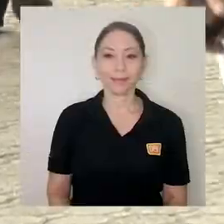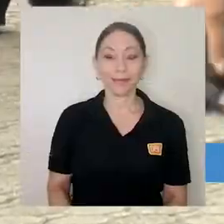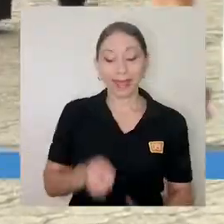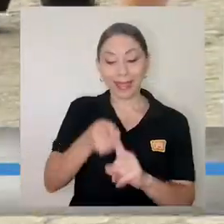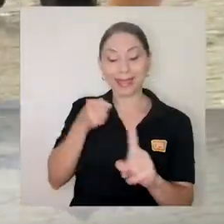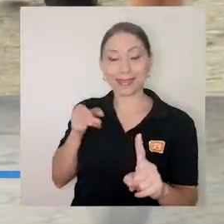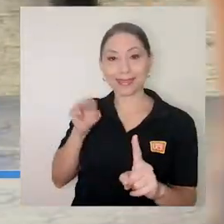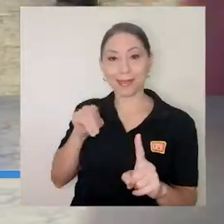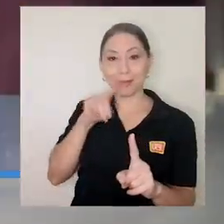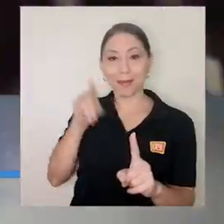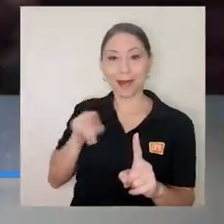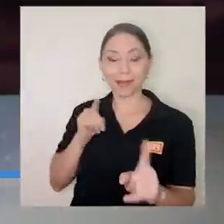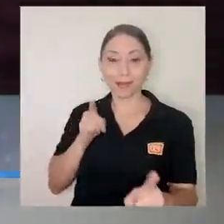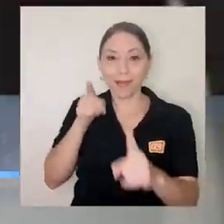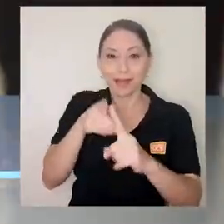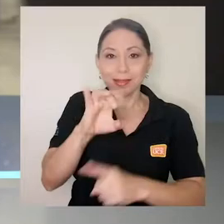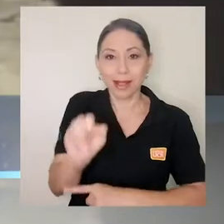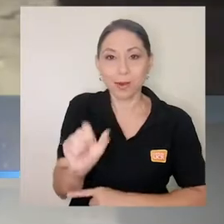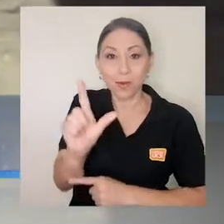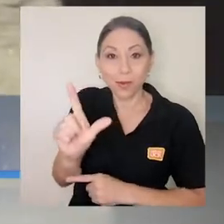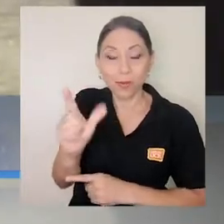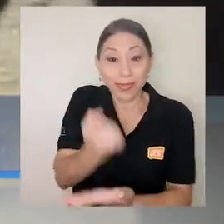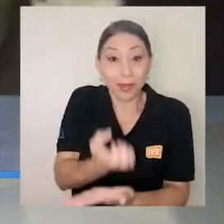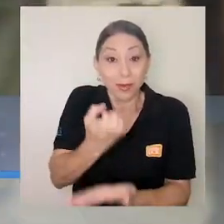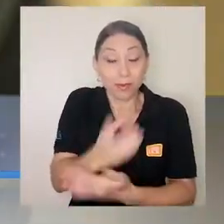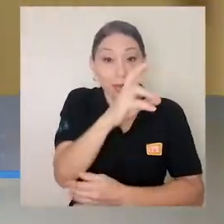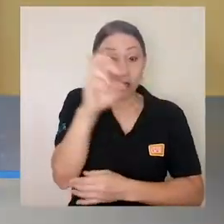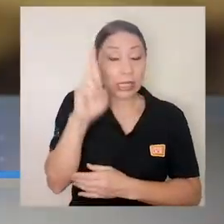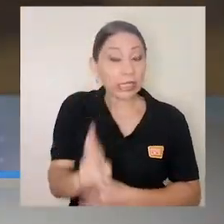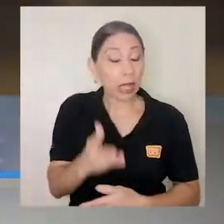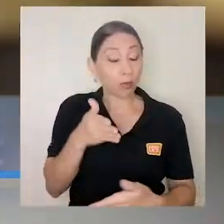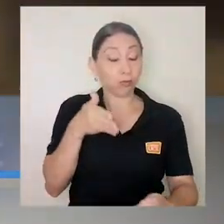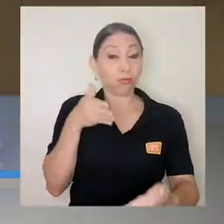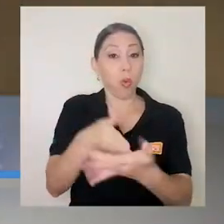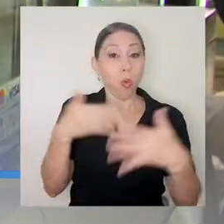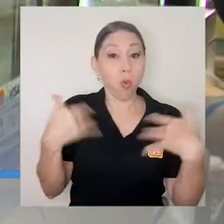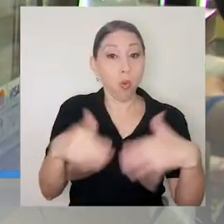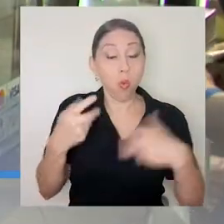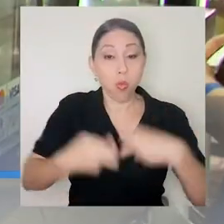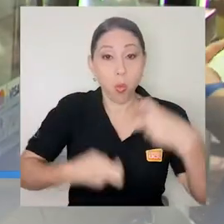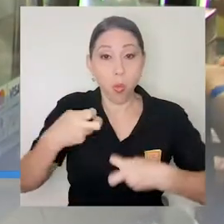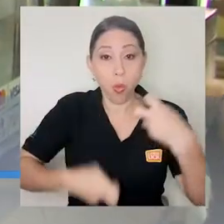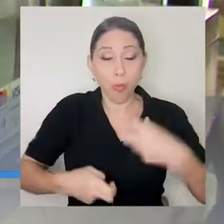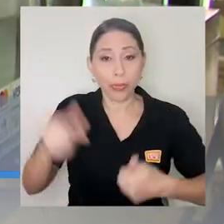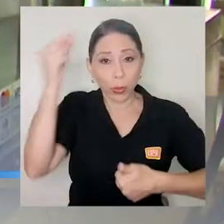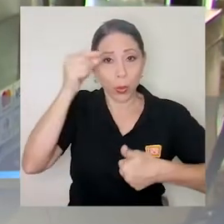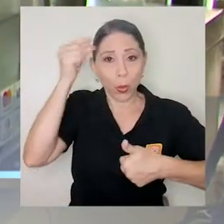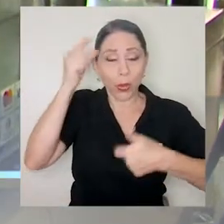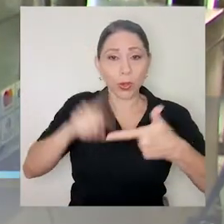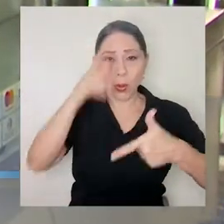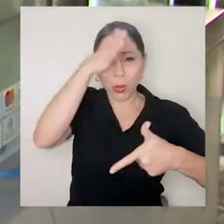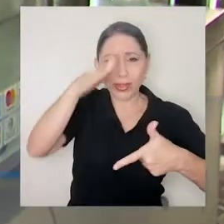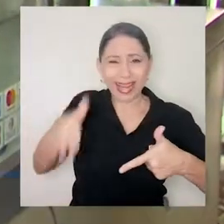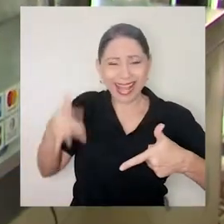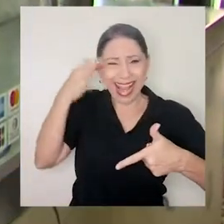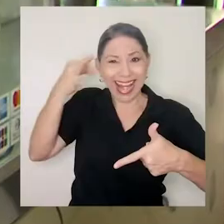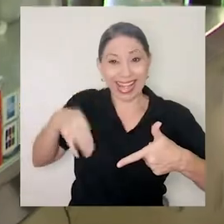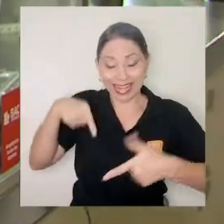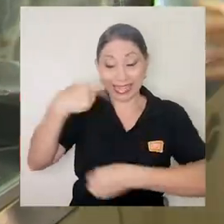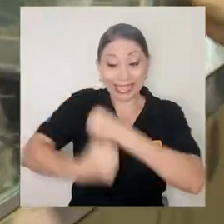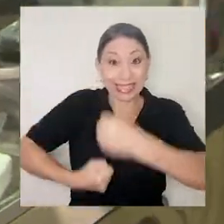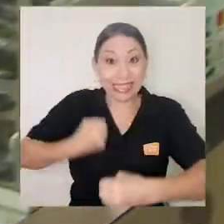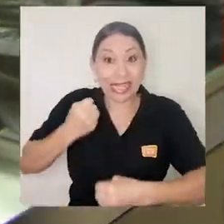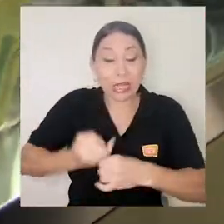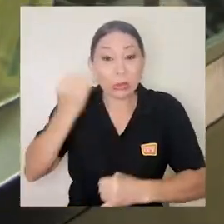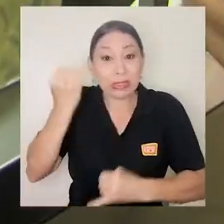De marzo a julio la economía costarricense ha sido gravemente afectada. El gobierno y la Contraloría estiman cerrar este